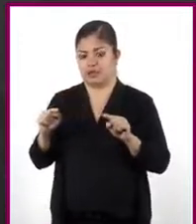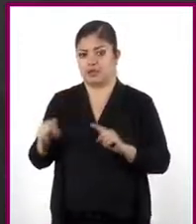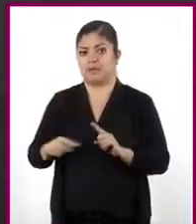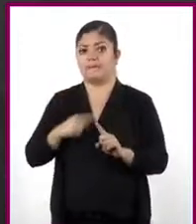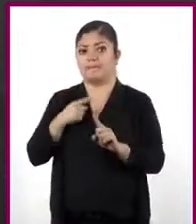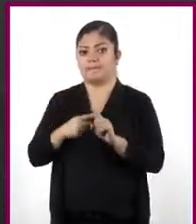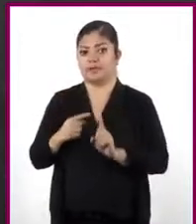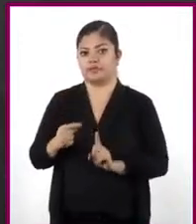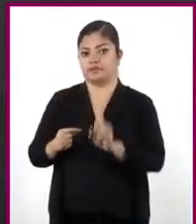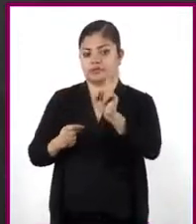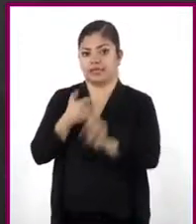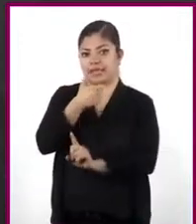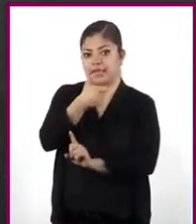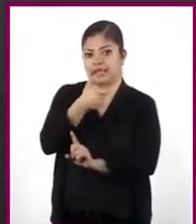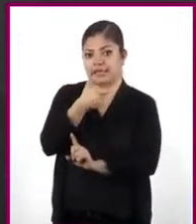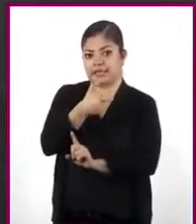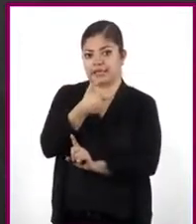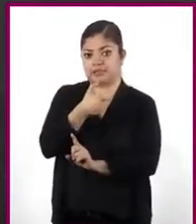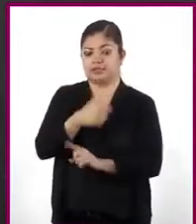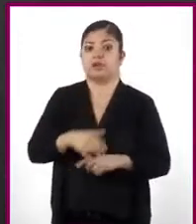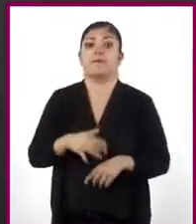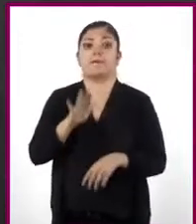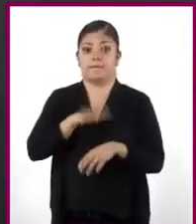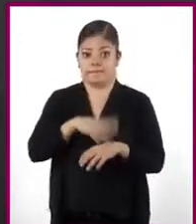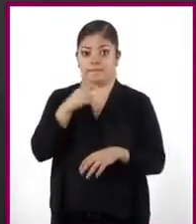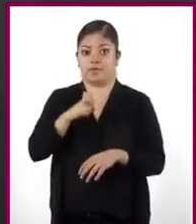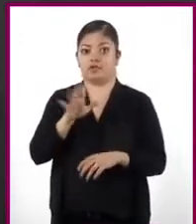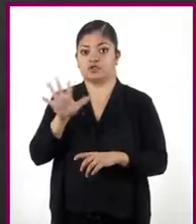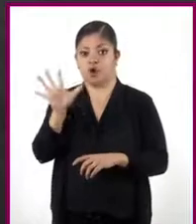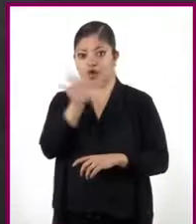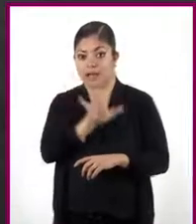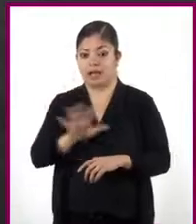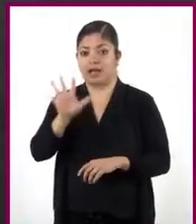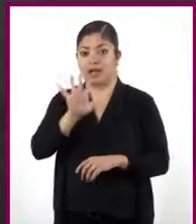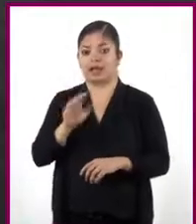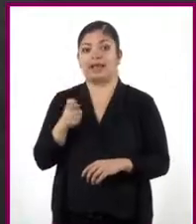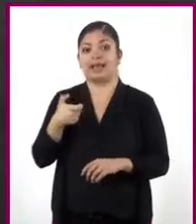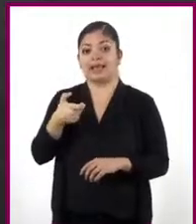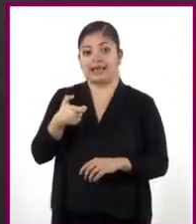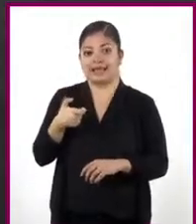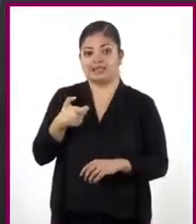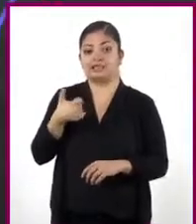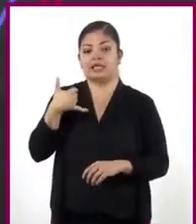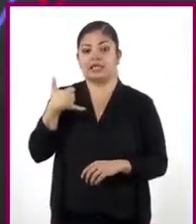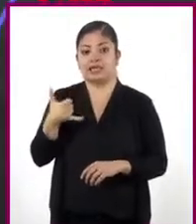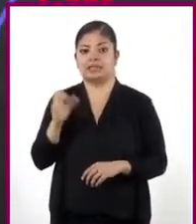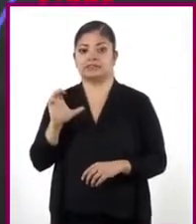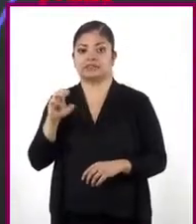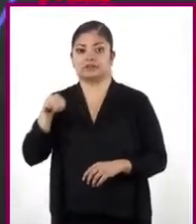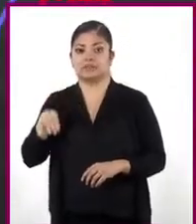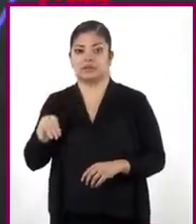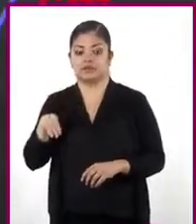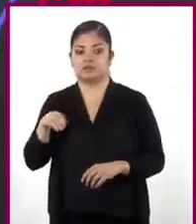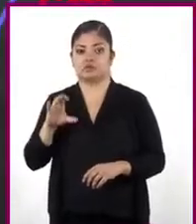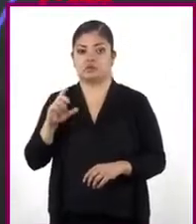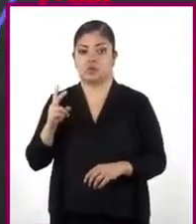centímetros de altura. Entonces, su área es x, y centímetros cuadrados.